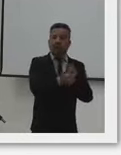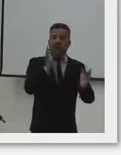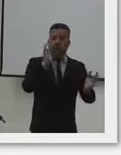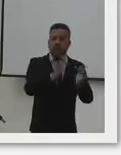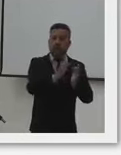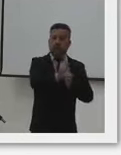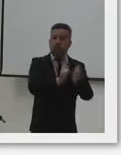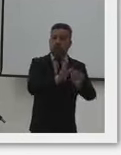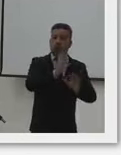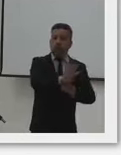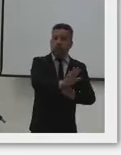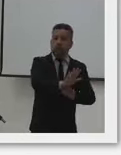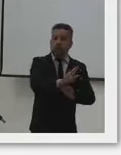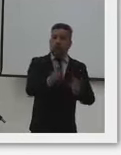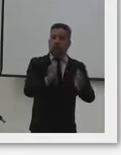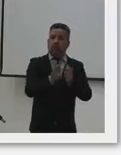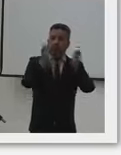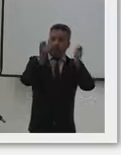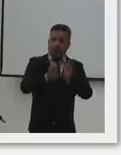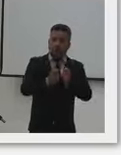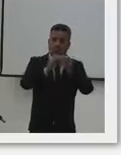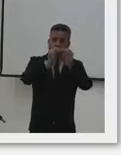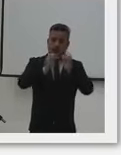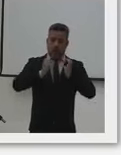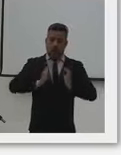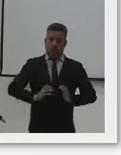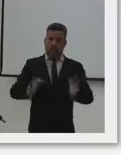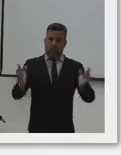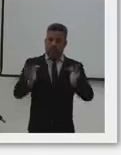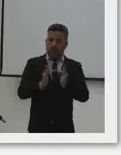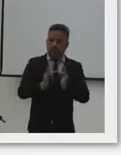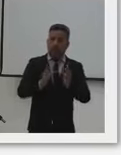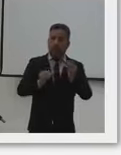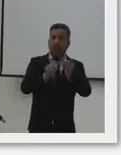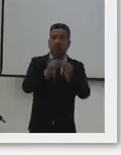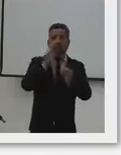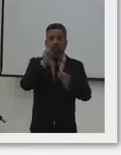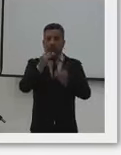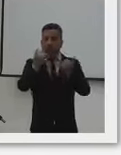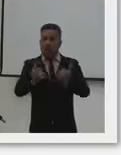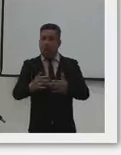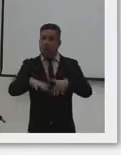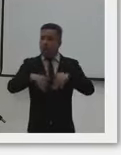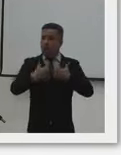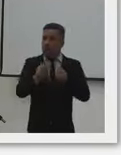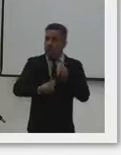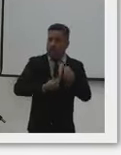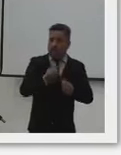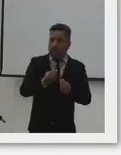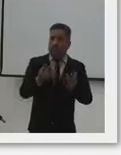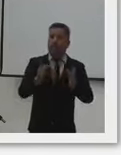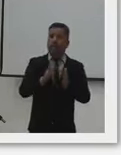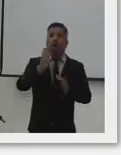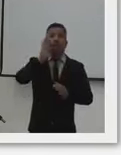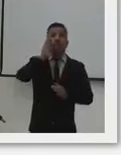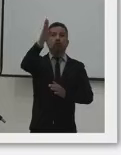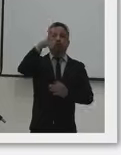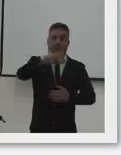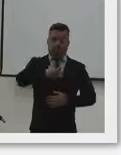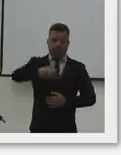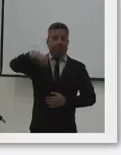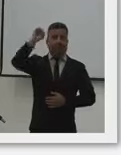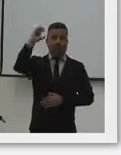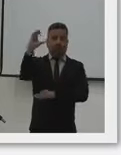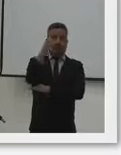cuál es la vocación deportiva, sobre la medición de biotipo y ahí creemos como lo estamos haciendo en este momento que van a salir